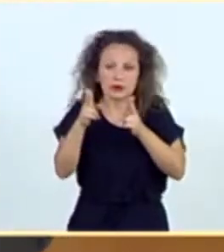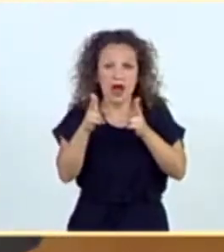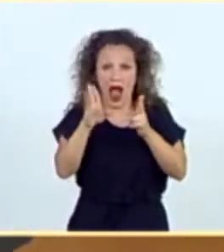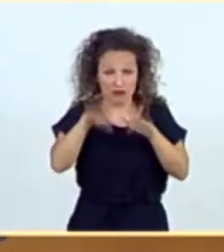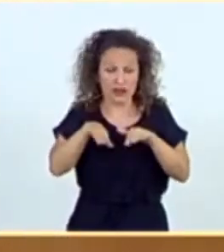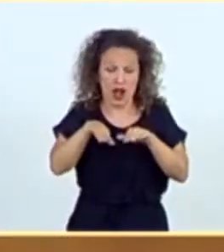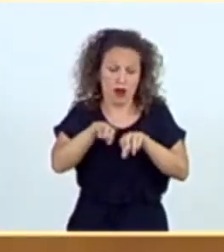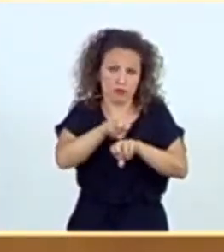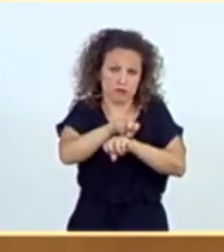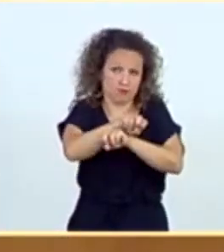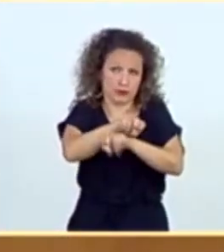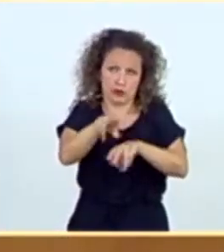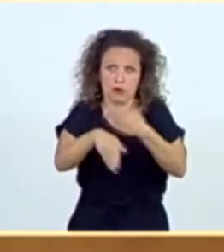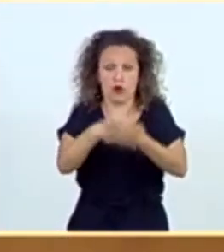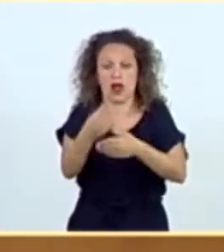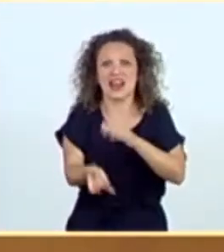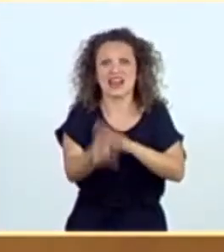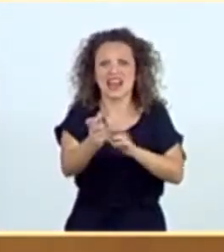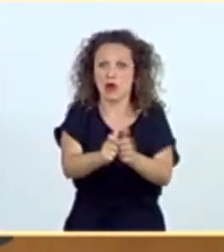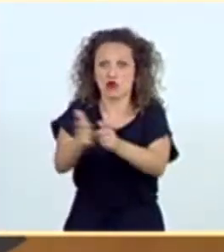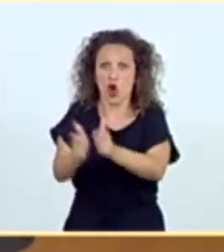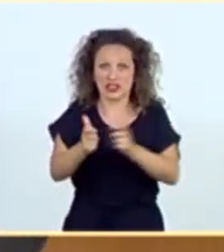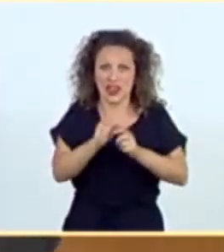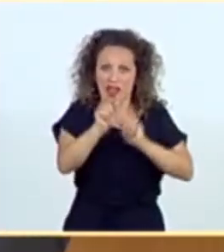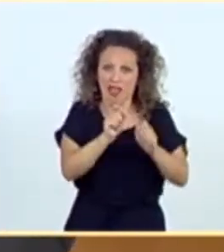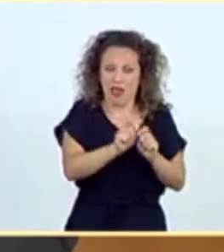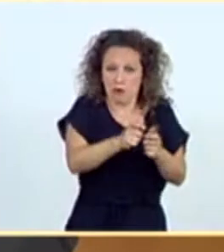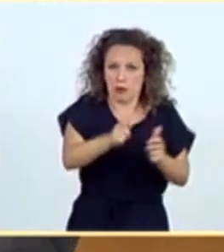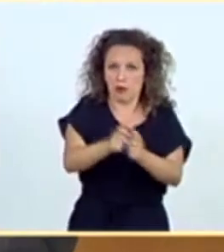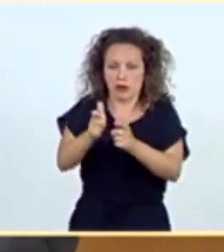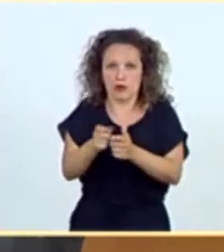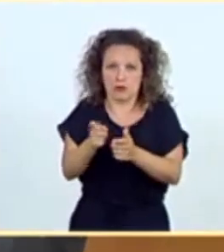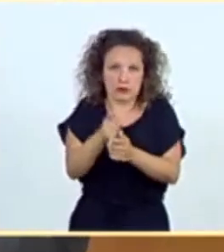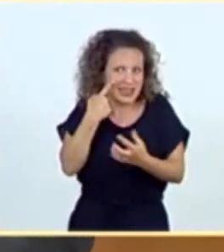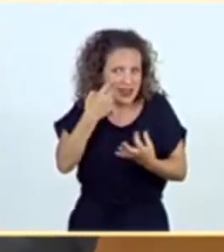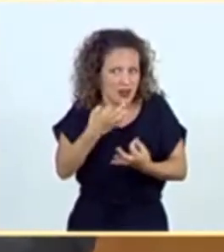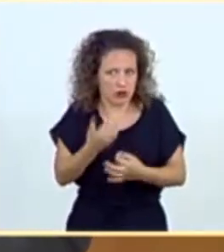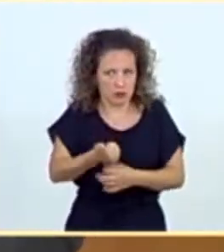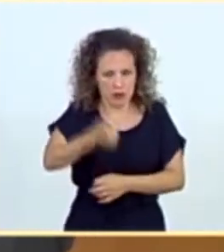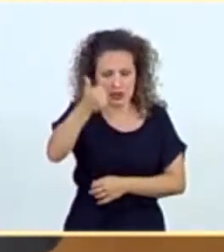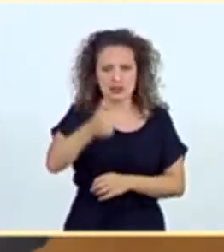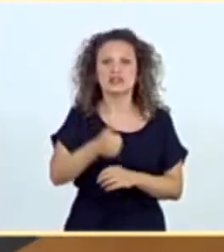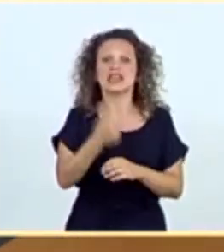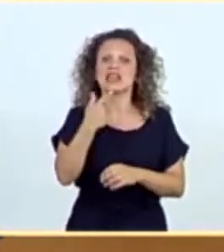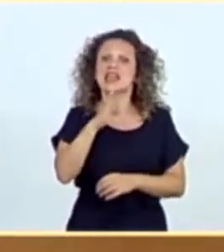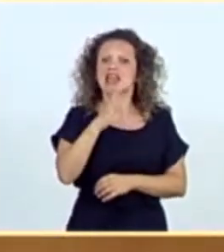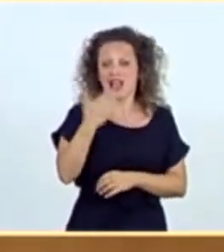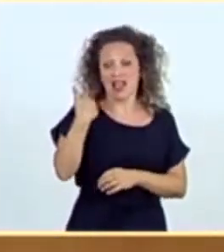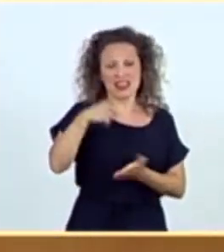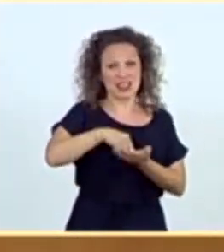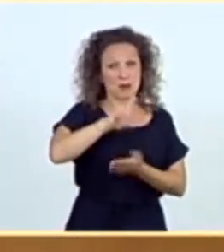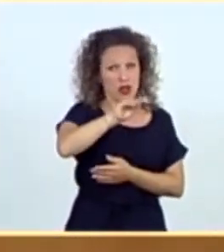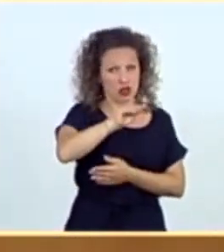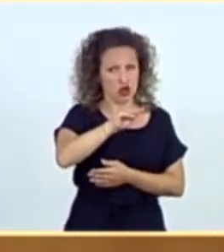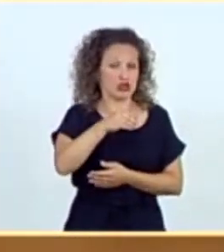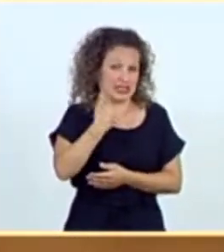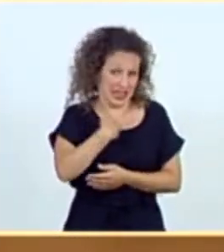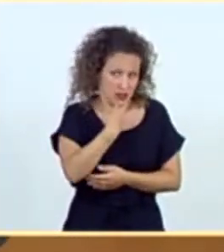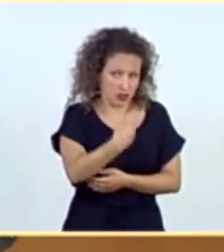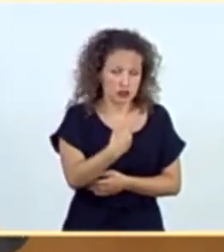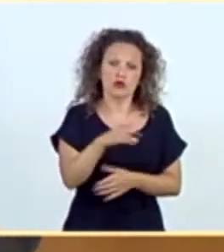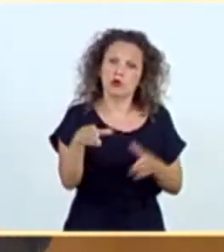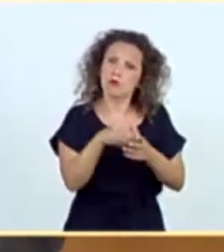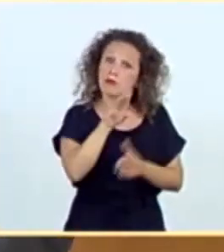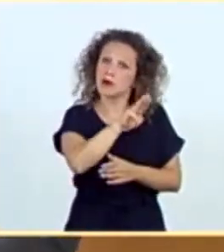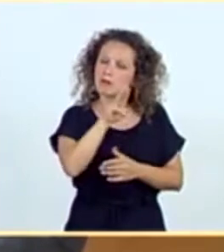mayor en los rebrotes. Y el Partido Popular, y se lo dije en la anterior interpelación, va a seguir tendiendo la mano. Y lo sabe, no